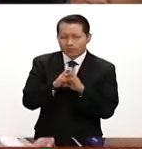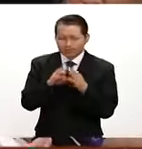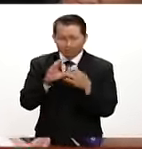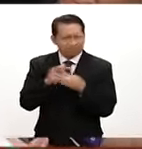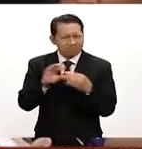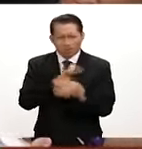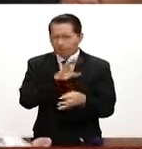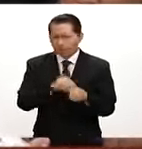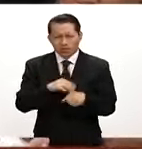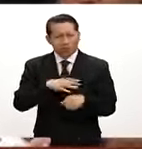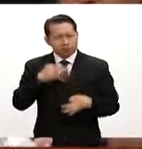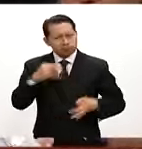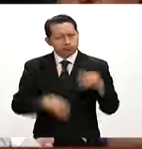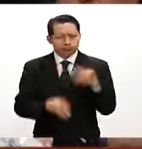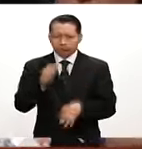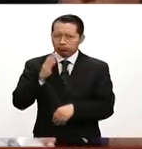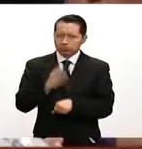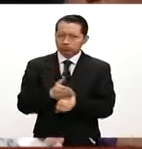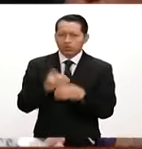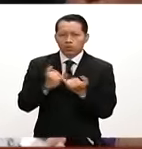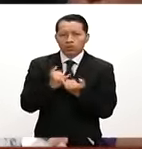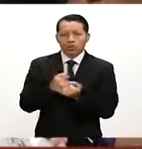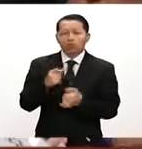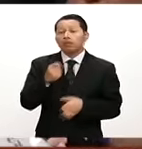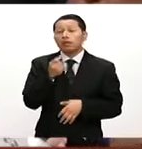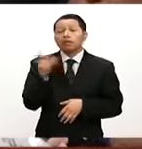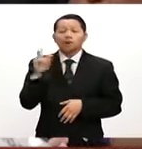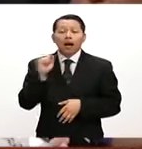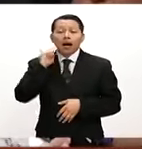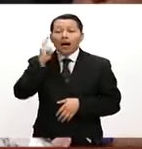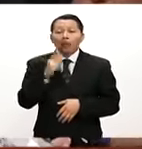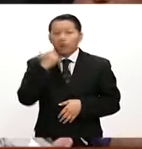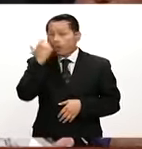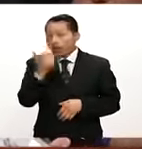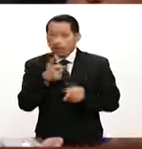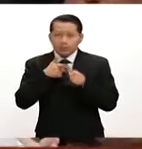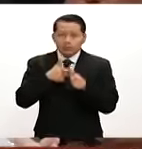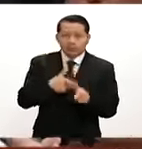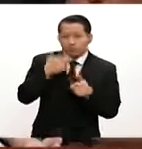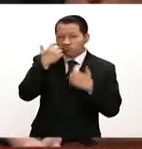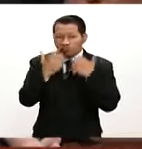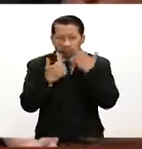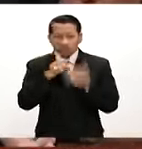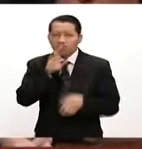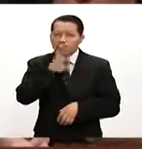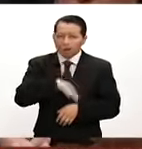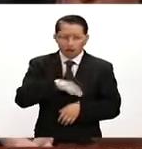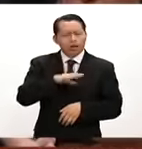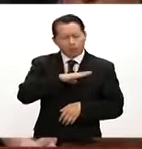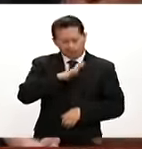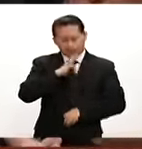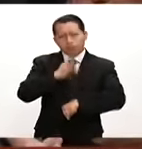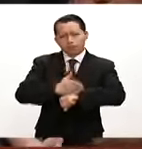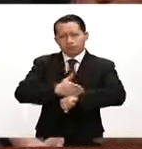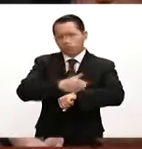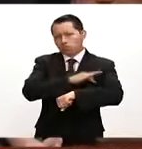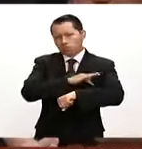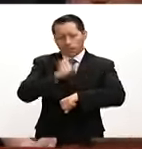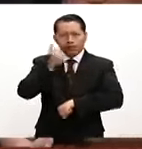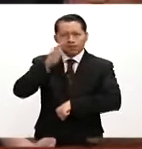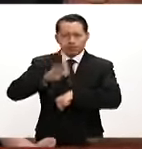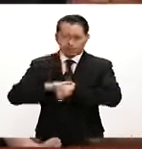consecuencias jurídicas ahí están. Si alguien quiere seguir con estas prácticas, pues ya sabe cuáles son las consecuencias. Consecuencias penales y consecuencias